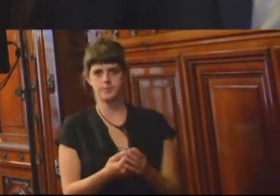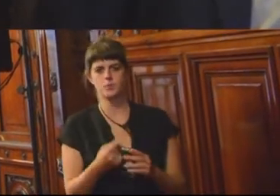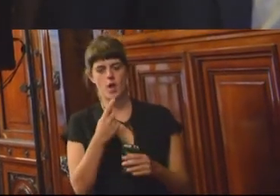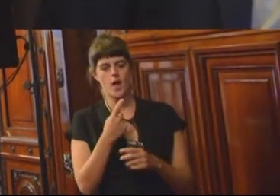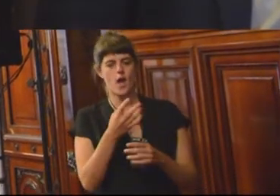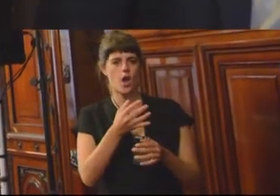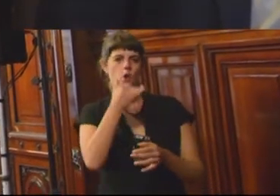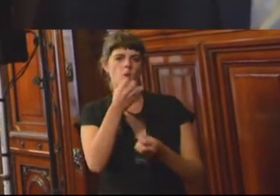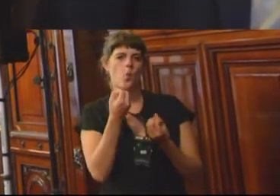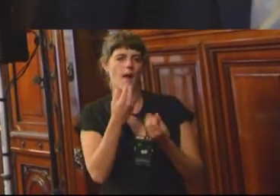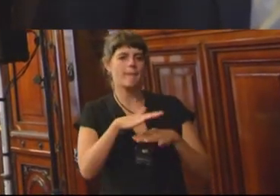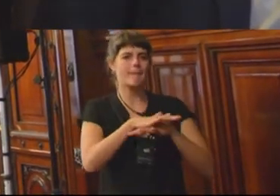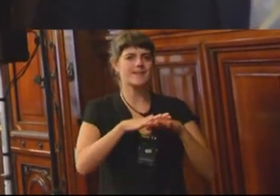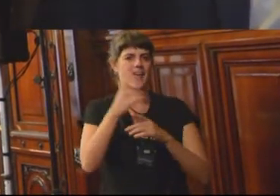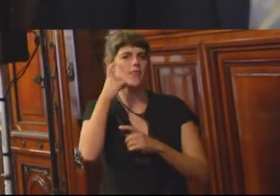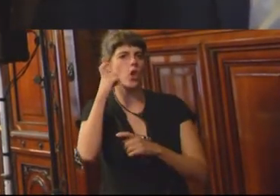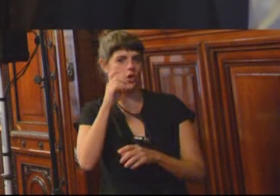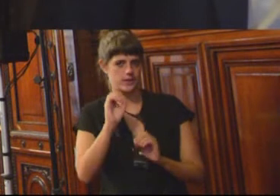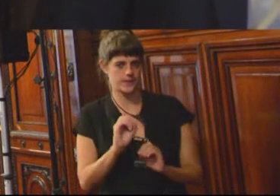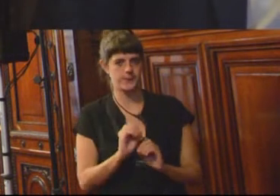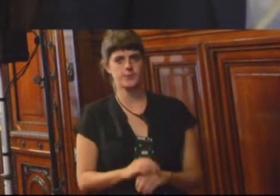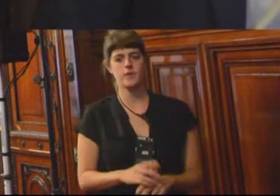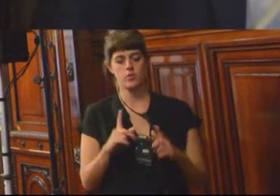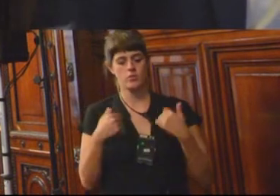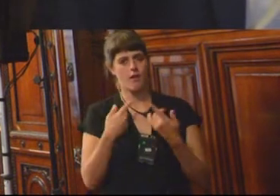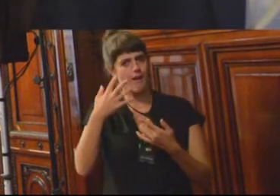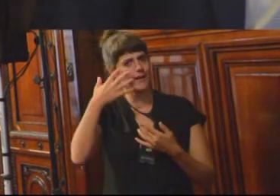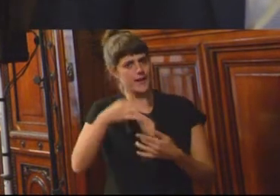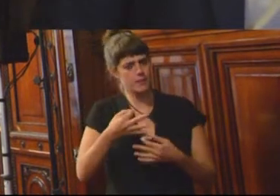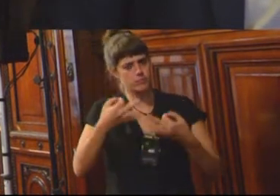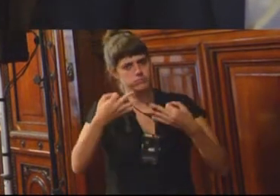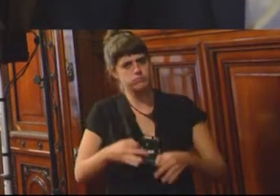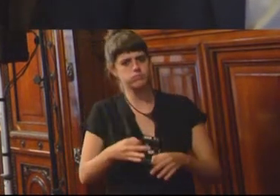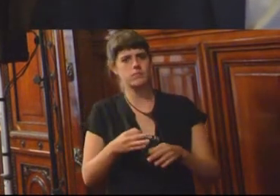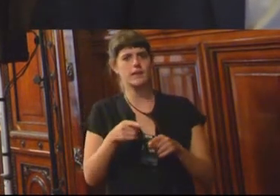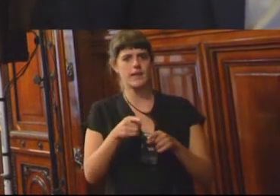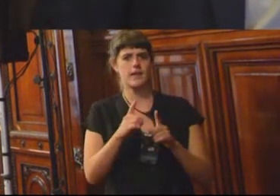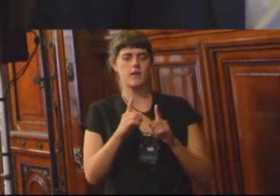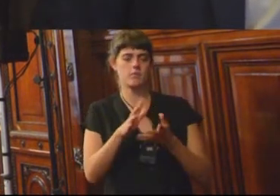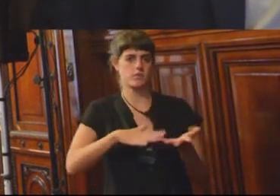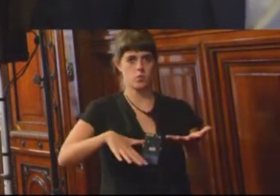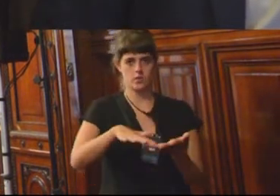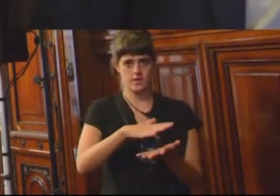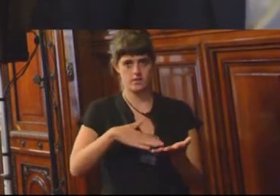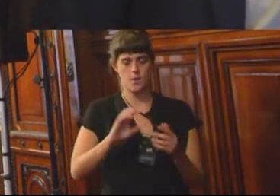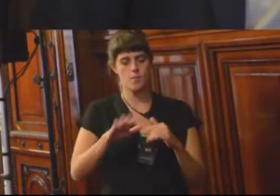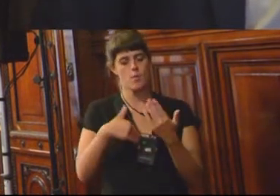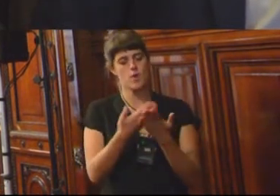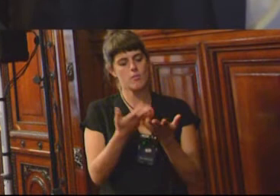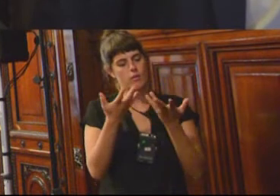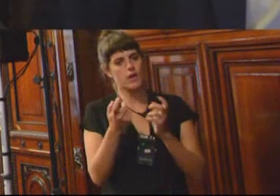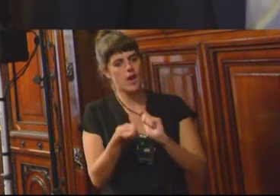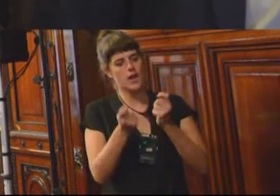sustentan esta propuesta. Creemos firmemente con Ortega y Gasset que el hombre, él y su circunstancia, proponemos intentar cambiar la